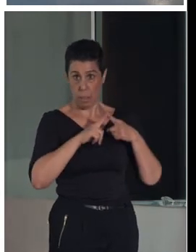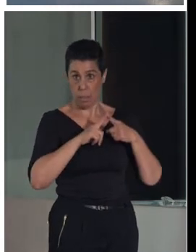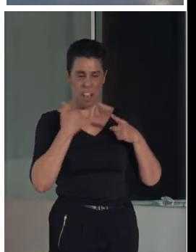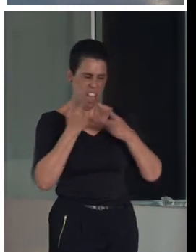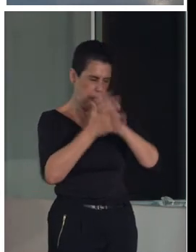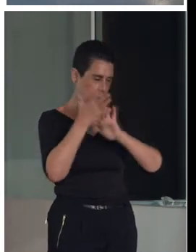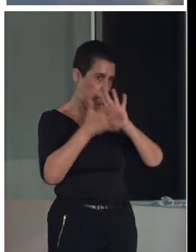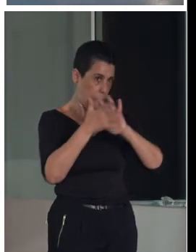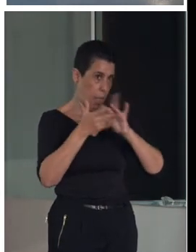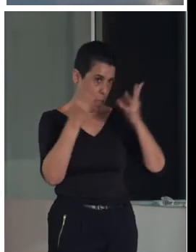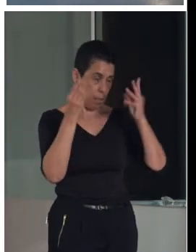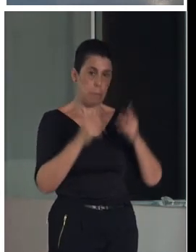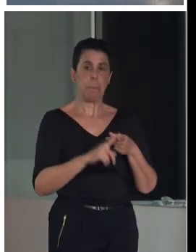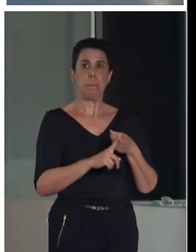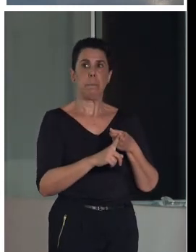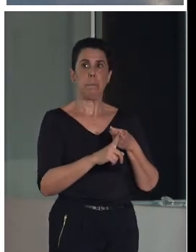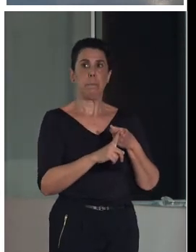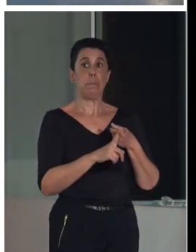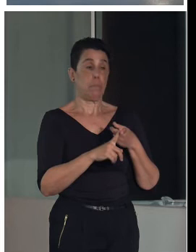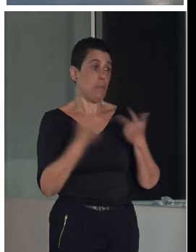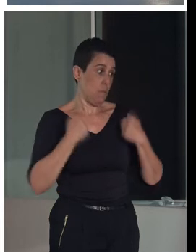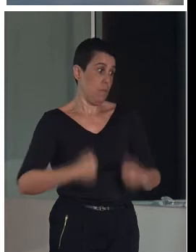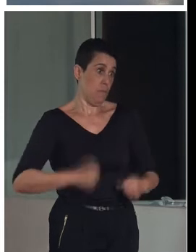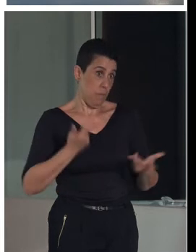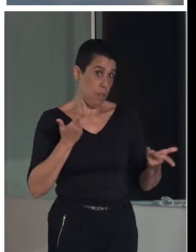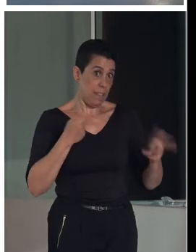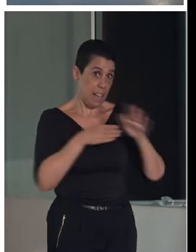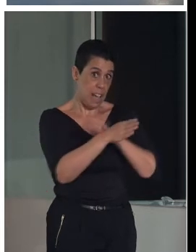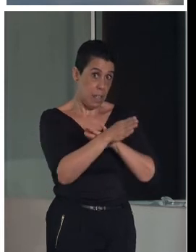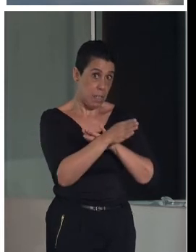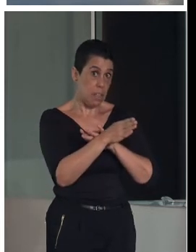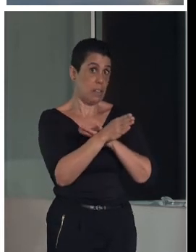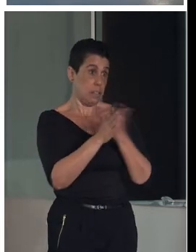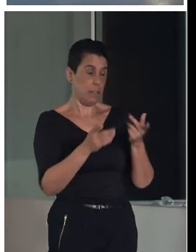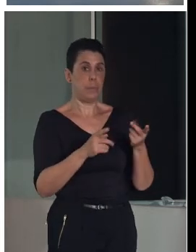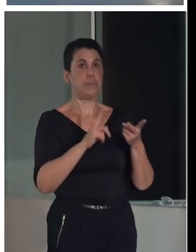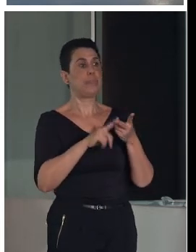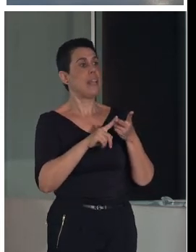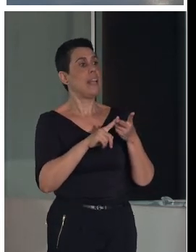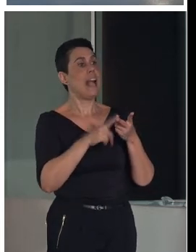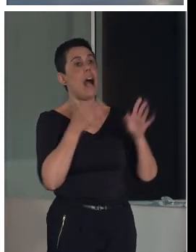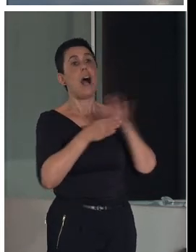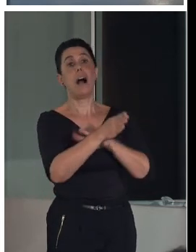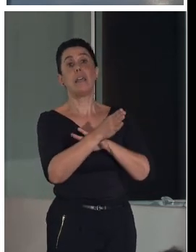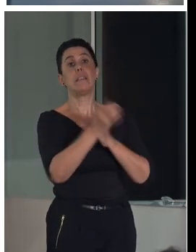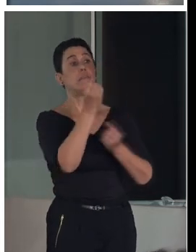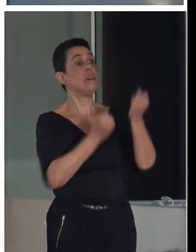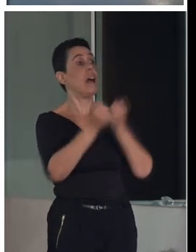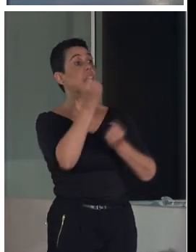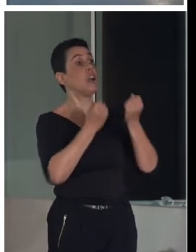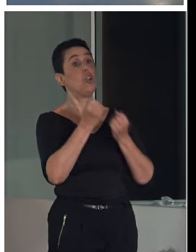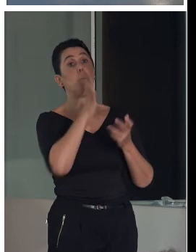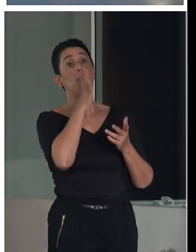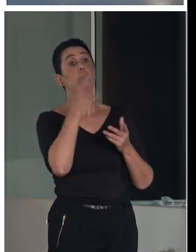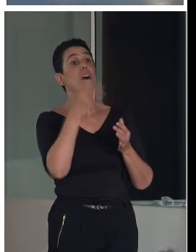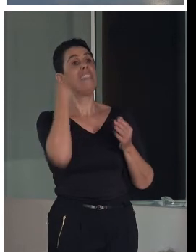montón, y que llega de una determinada manera. La económica, porque también tenemos que pensar